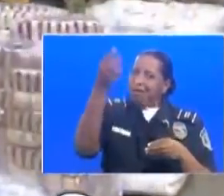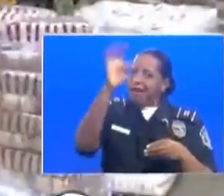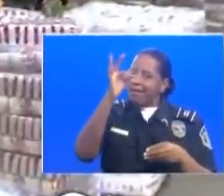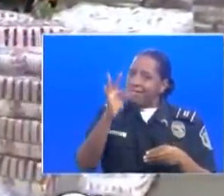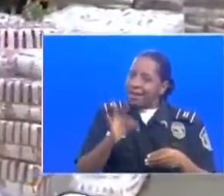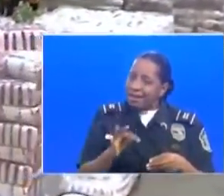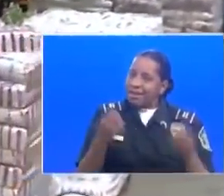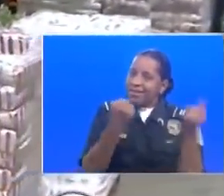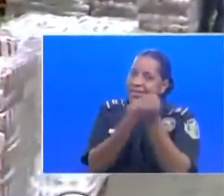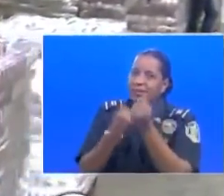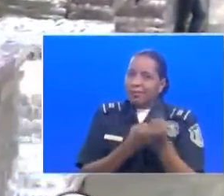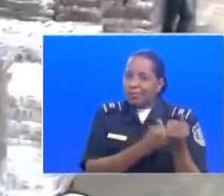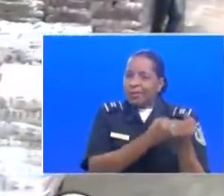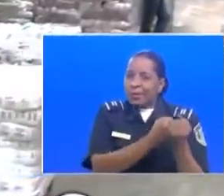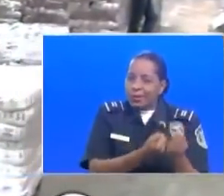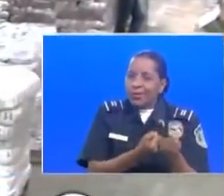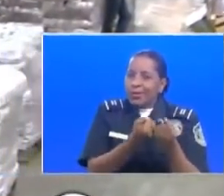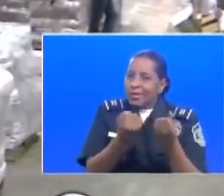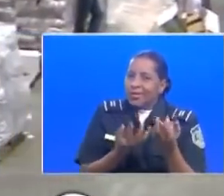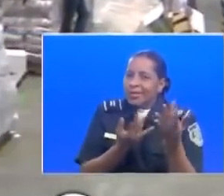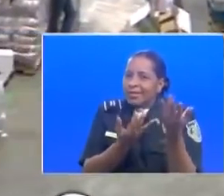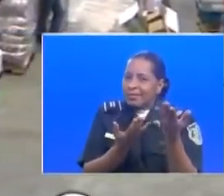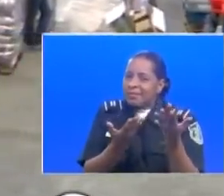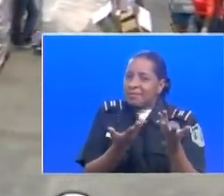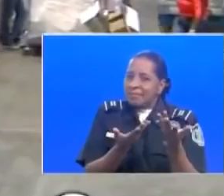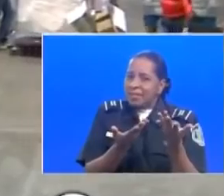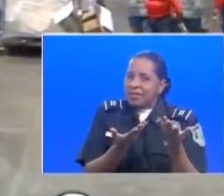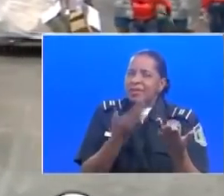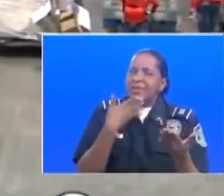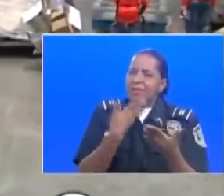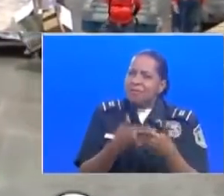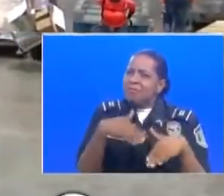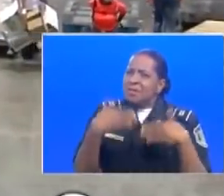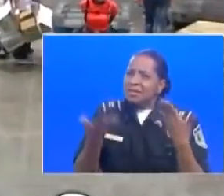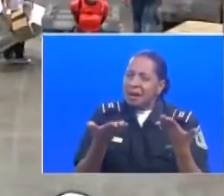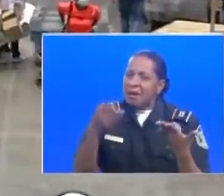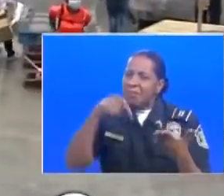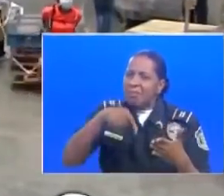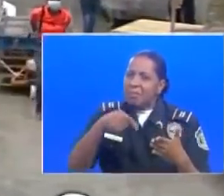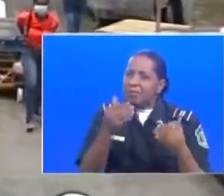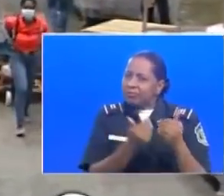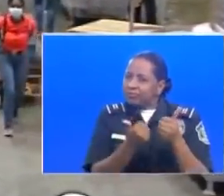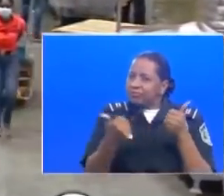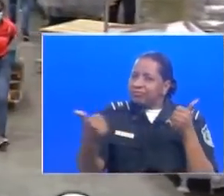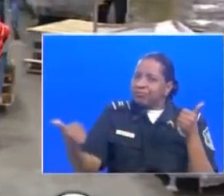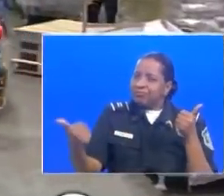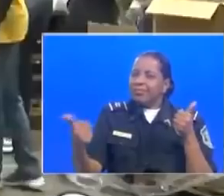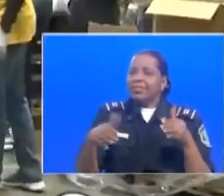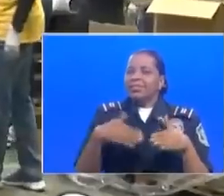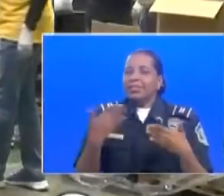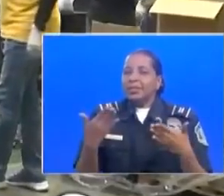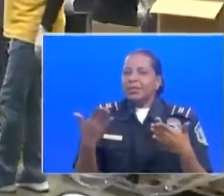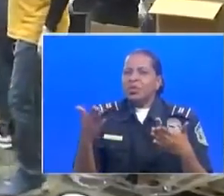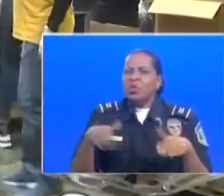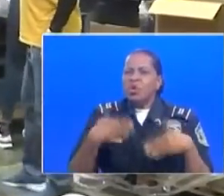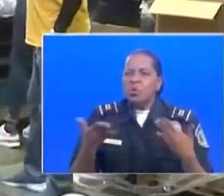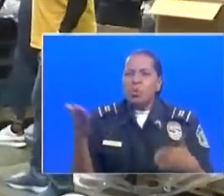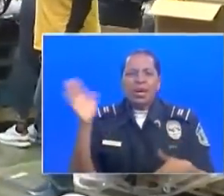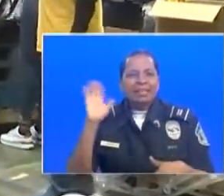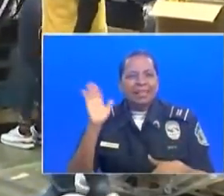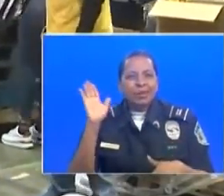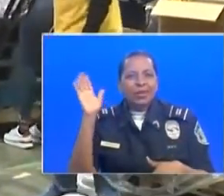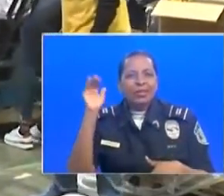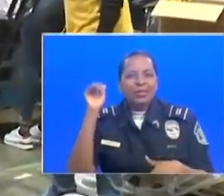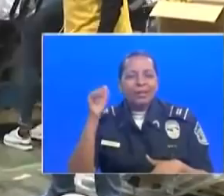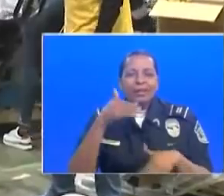busca llevarle una esperanza a la población panameña. Oiga, ¿cómo estamos Anel? Vamos a guardar la distancia principalmente y como el saludo para toda la